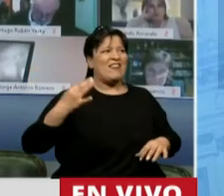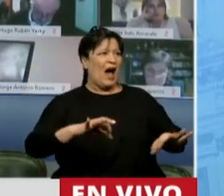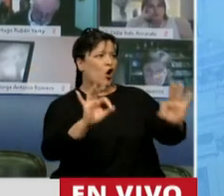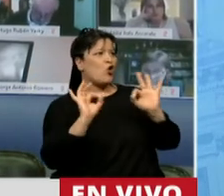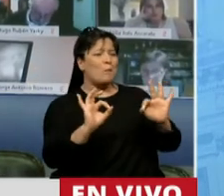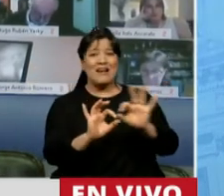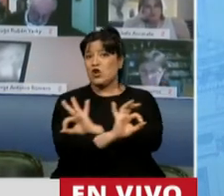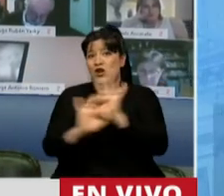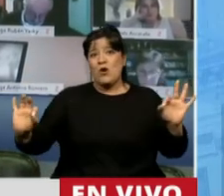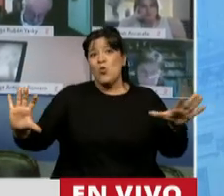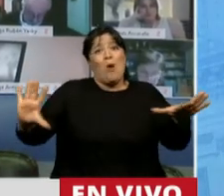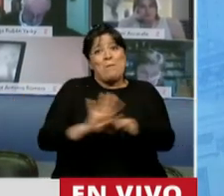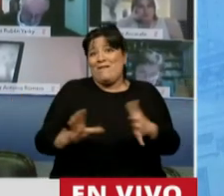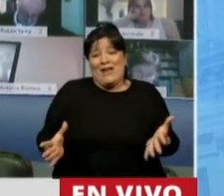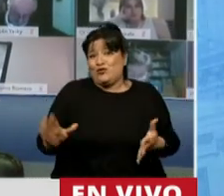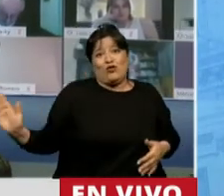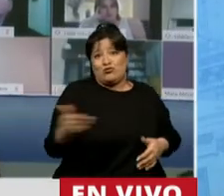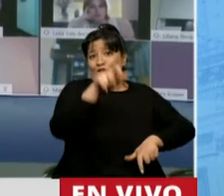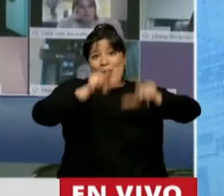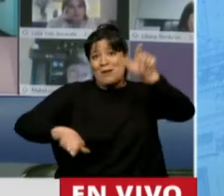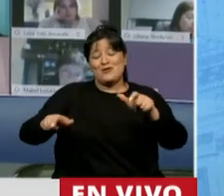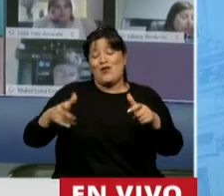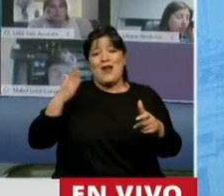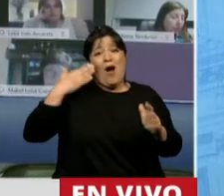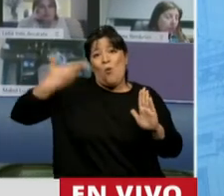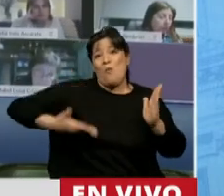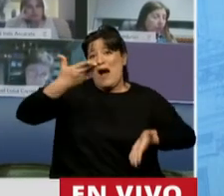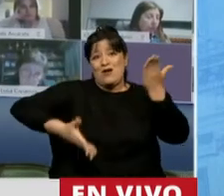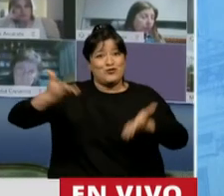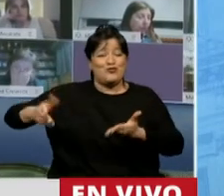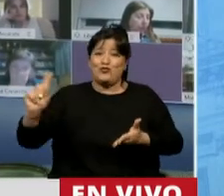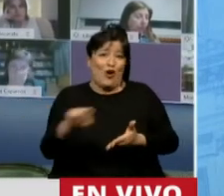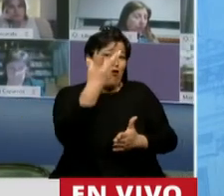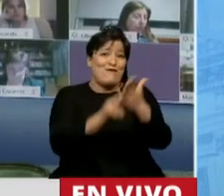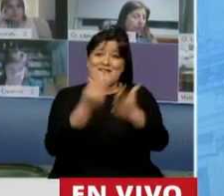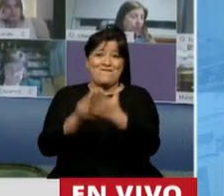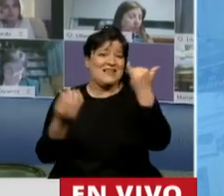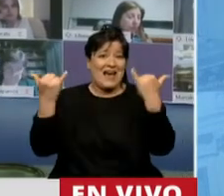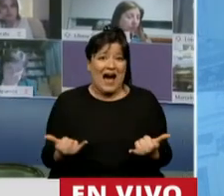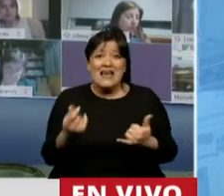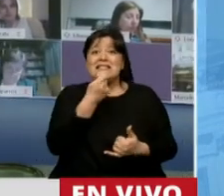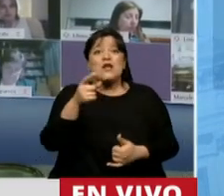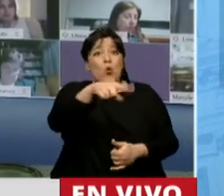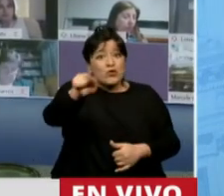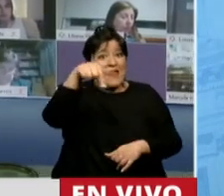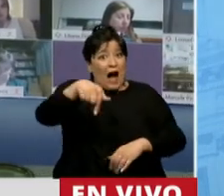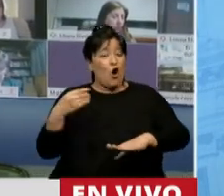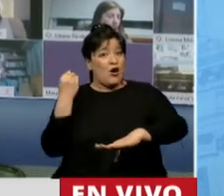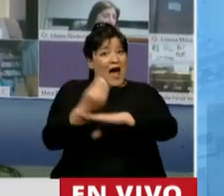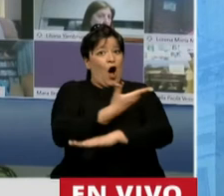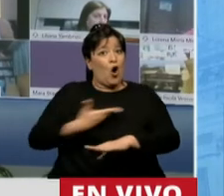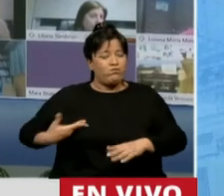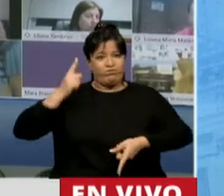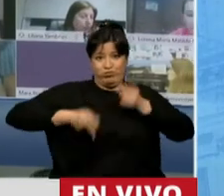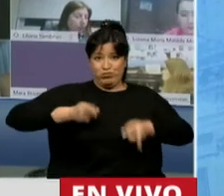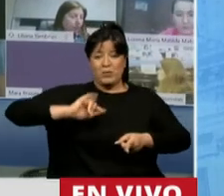perfección porque somos humanos y nos equivocamos, señores. Entonces, si ustedes hoy tienen que gobernar, gobiernen